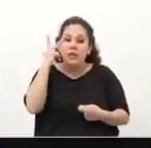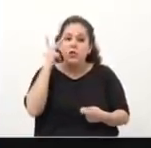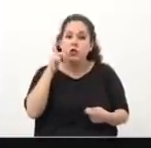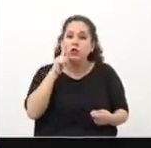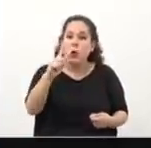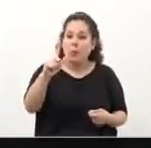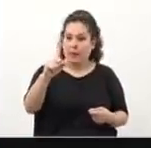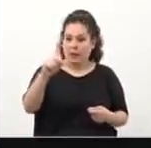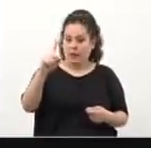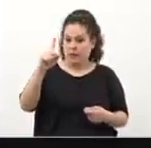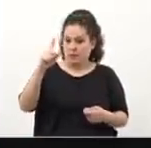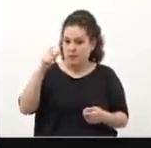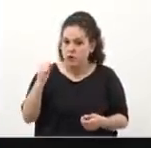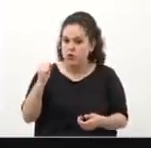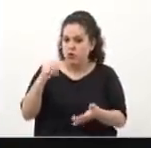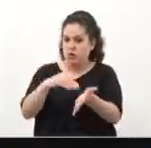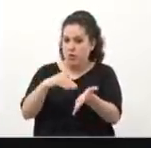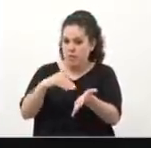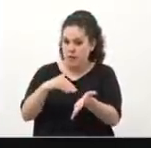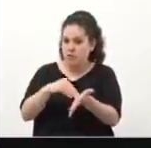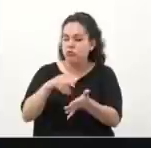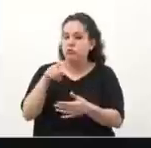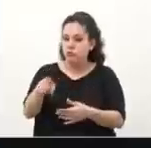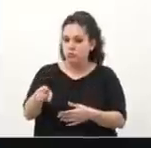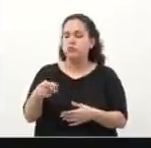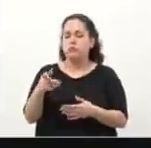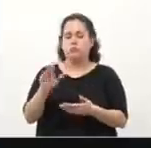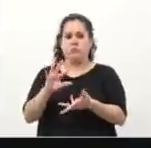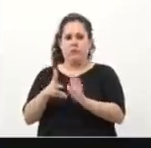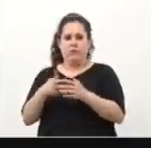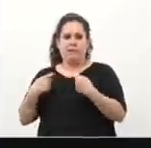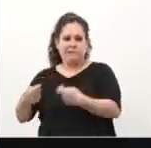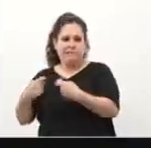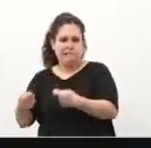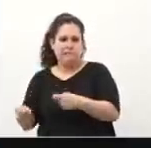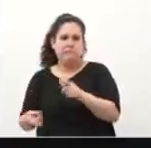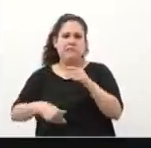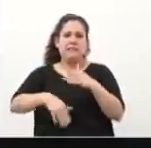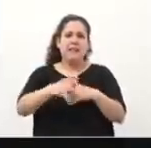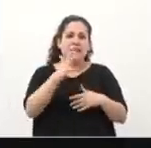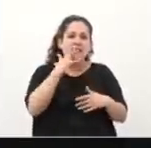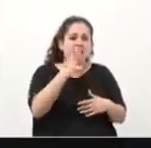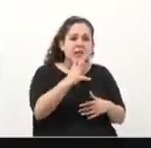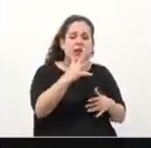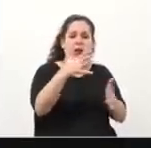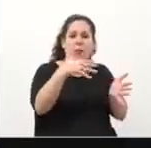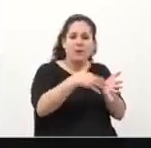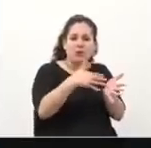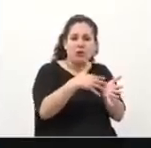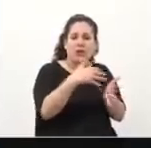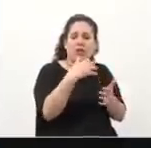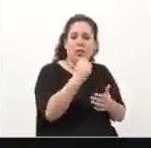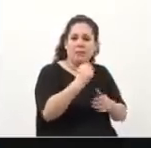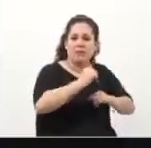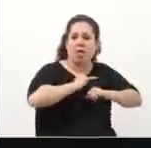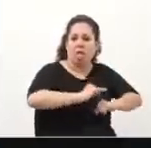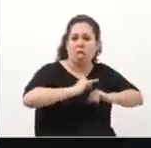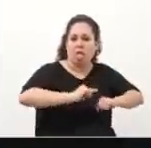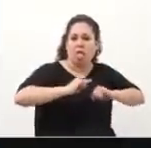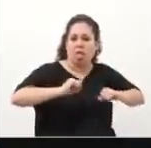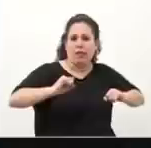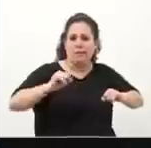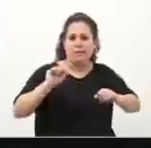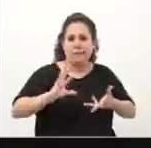millones de pesos de esta forma. Y al no haber límites también, el gobierno de la ciudad gasta 5 millones de pesos por día en publicidad oficial. Desde que empezó esta